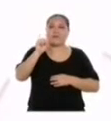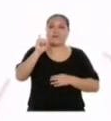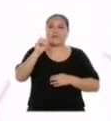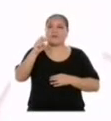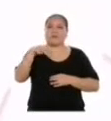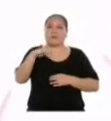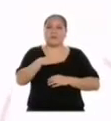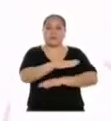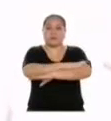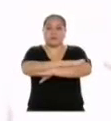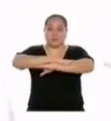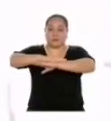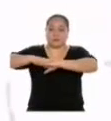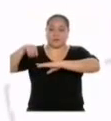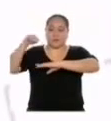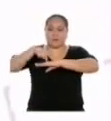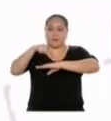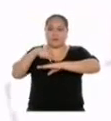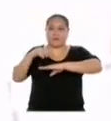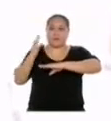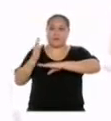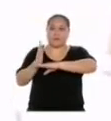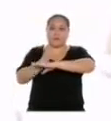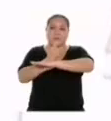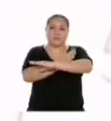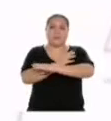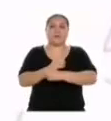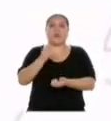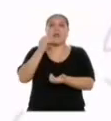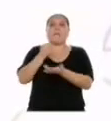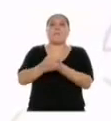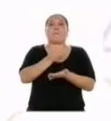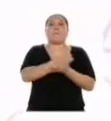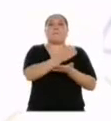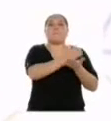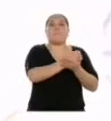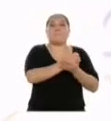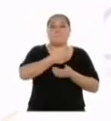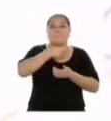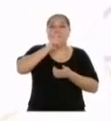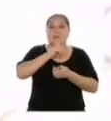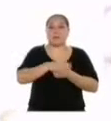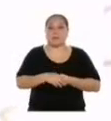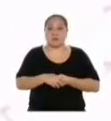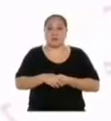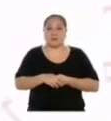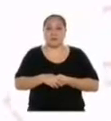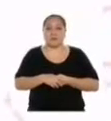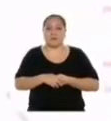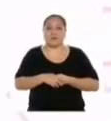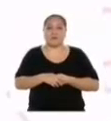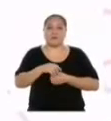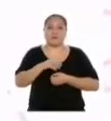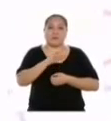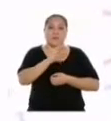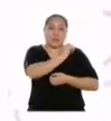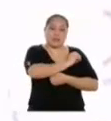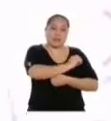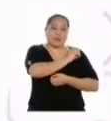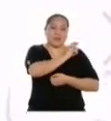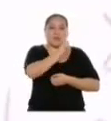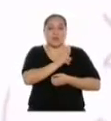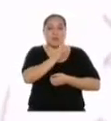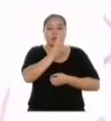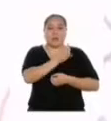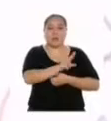En el eje horizontal se representará el promedio de vasos de agua agrupado en intervalos. Entonces, ahí ponemos de 0 a 3,